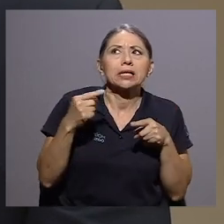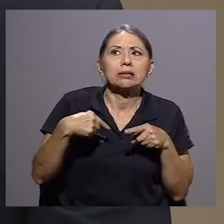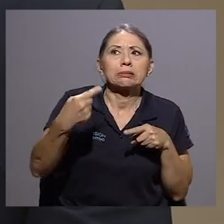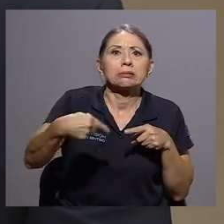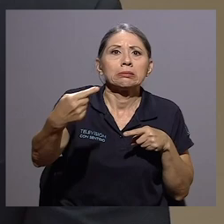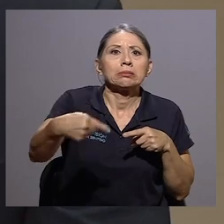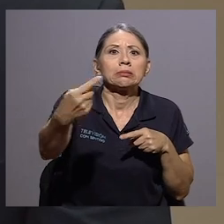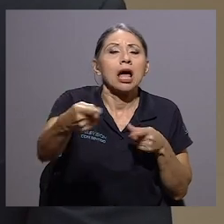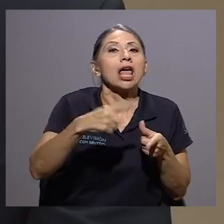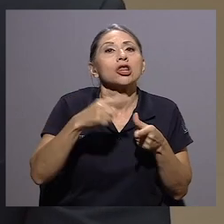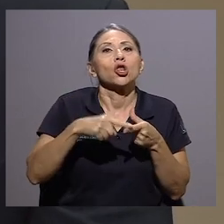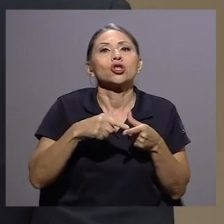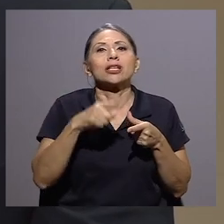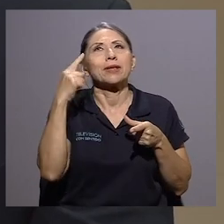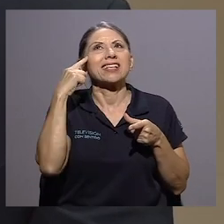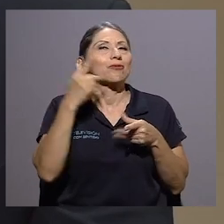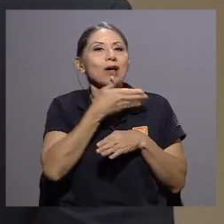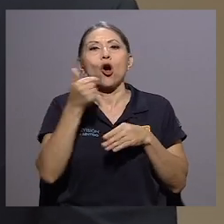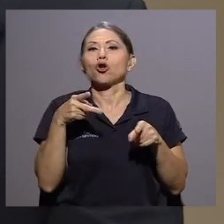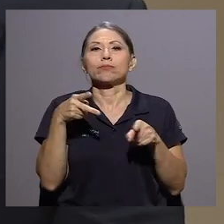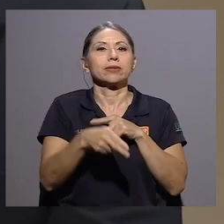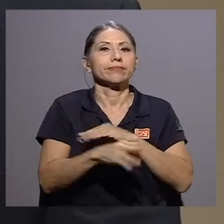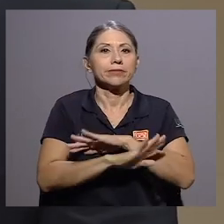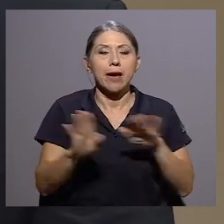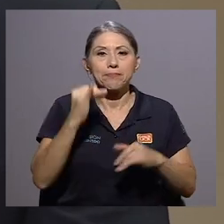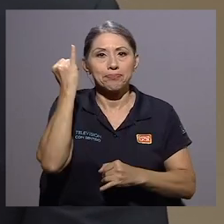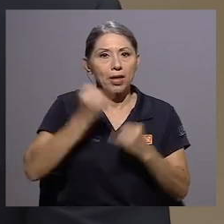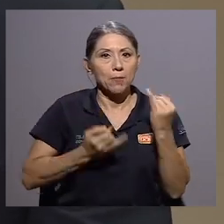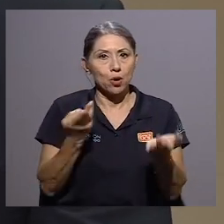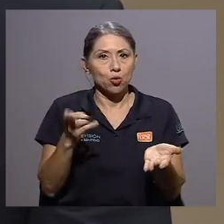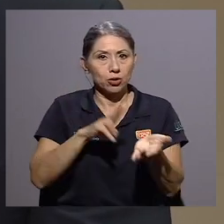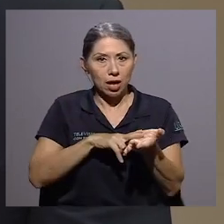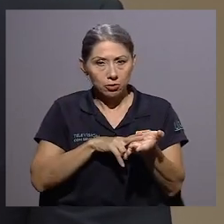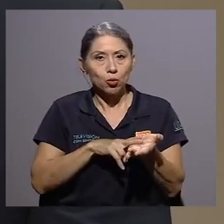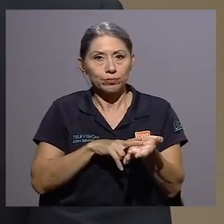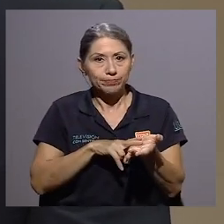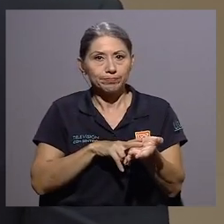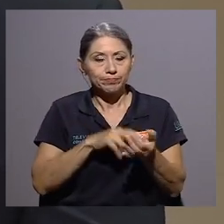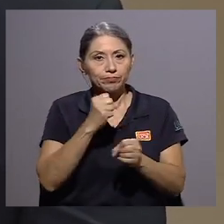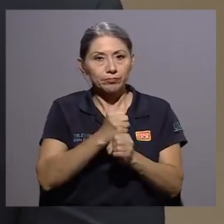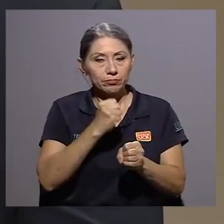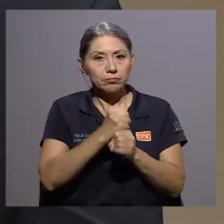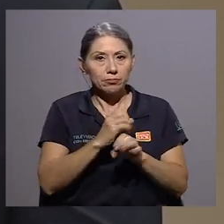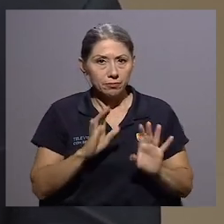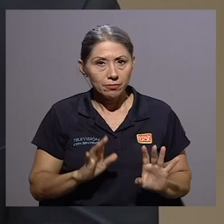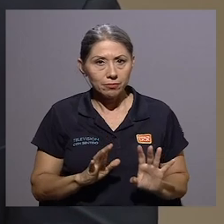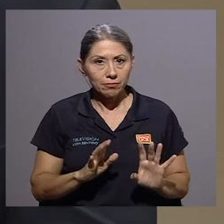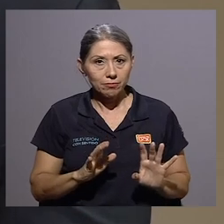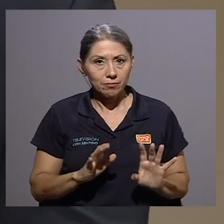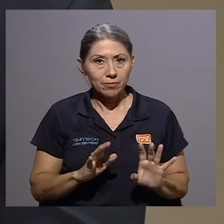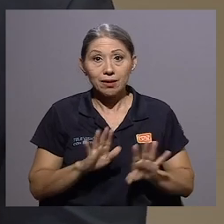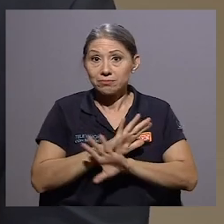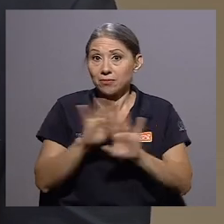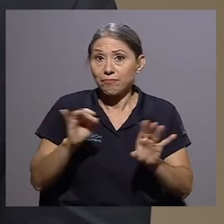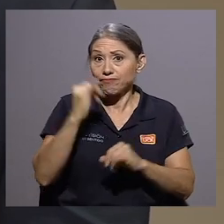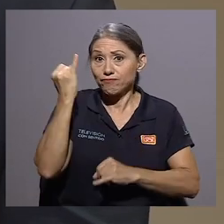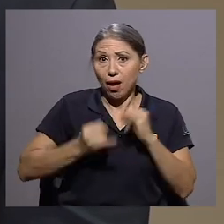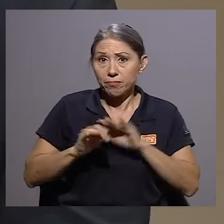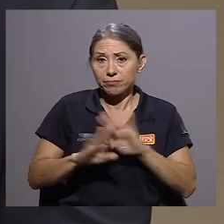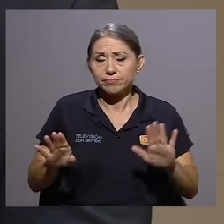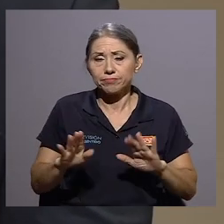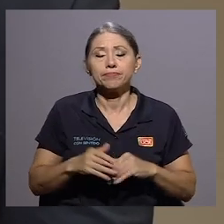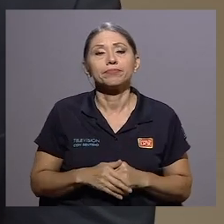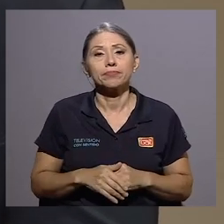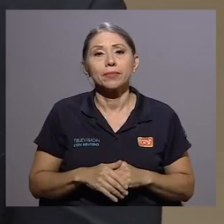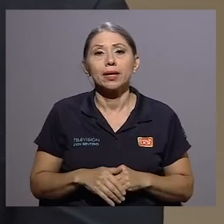más rápida es la extinción, es decir, el despido del contrato del trabajador y la terminación del contrato de